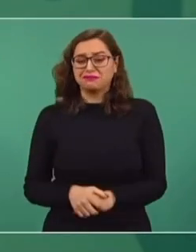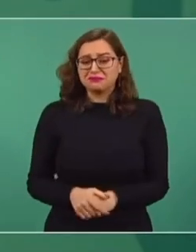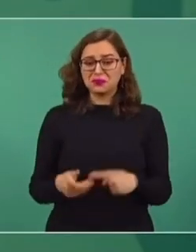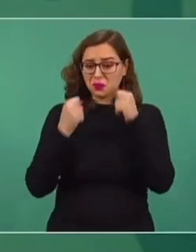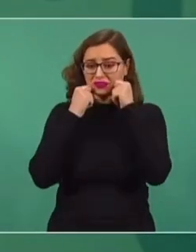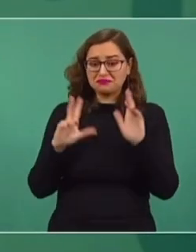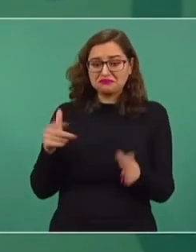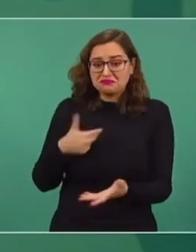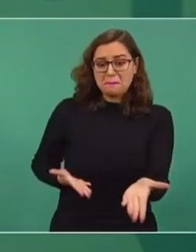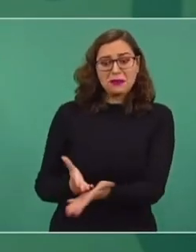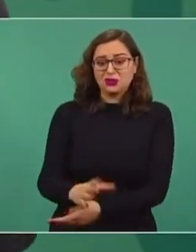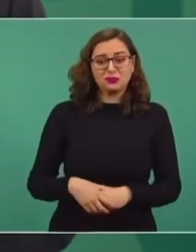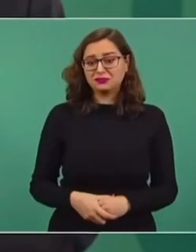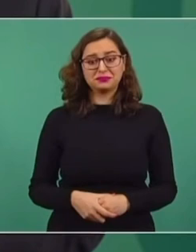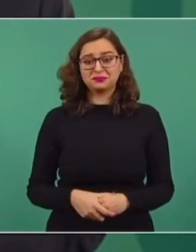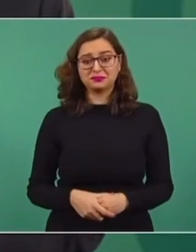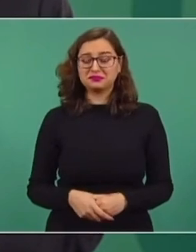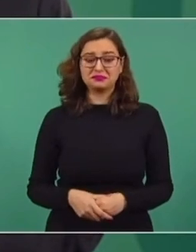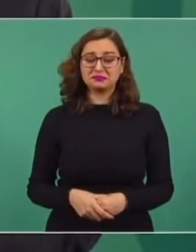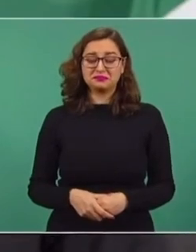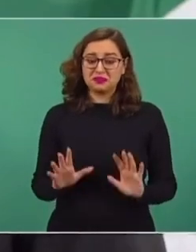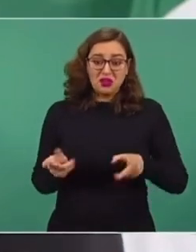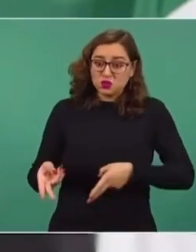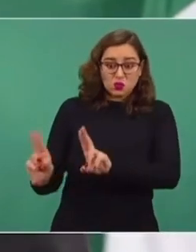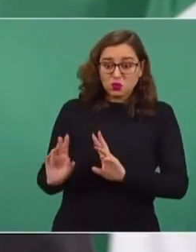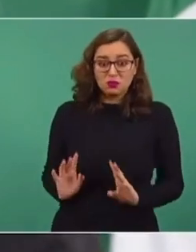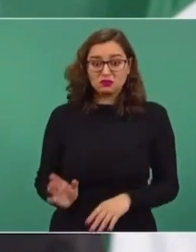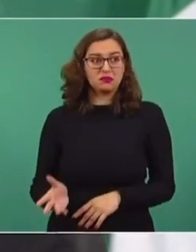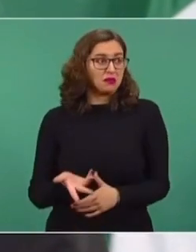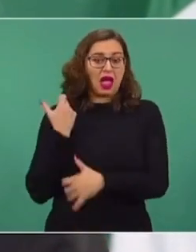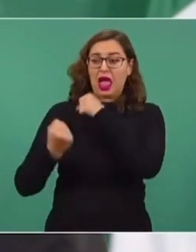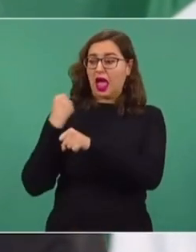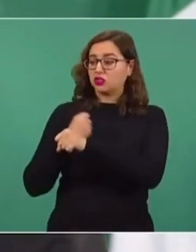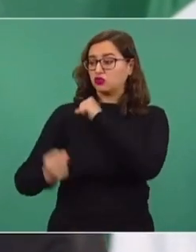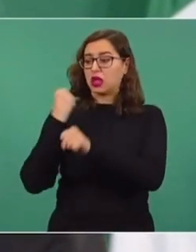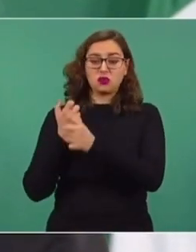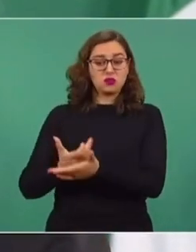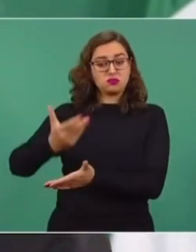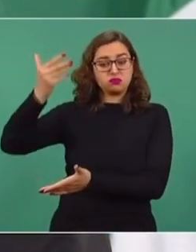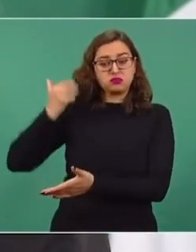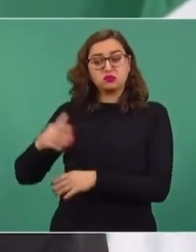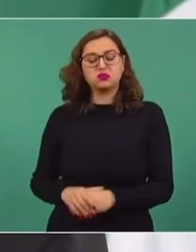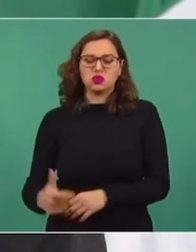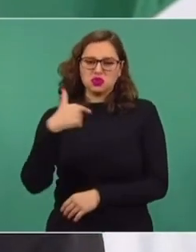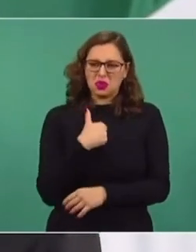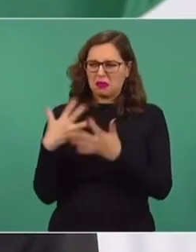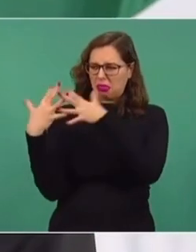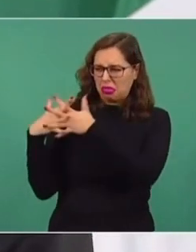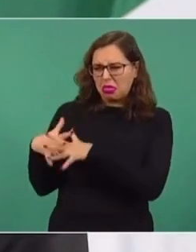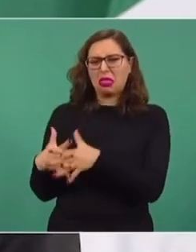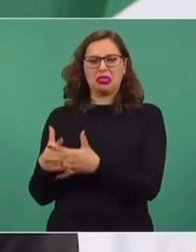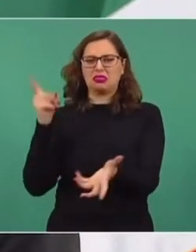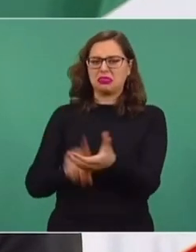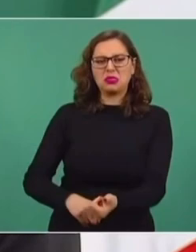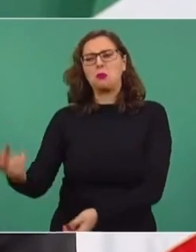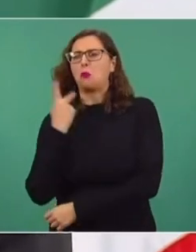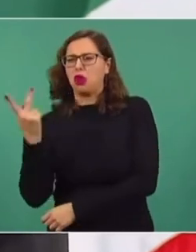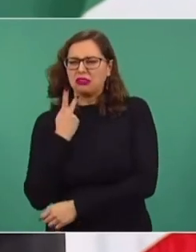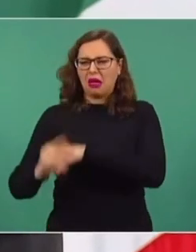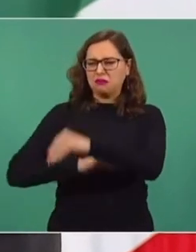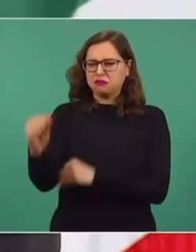desde hace muchos años yo no practico la politiquería de la línea.